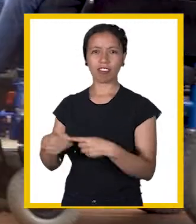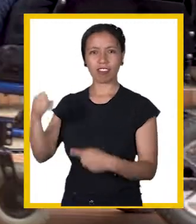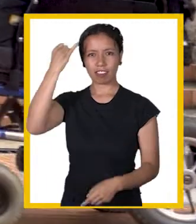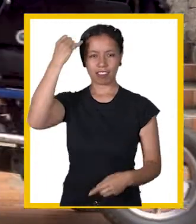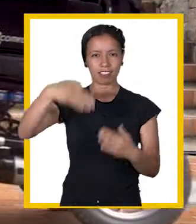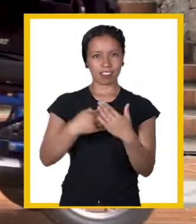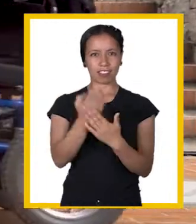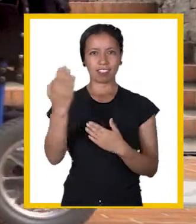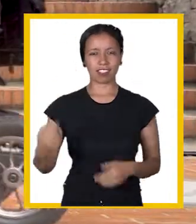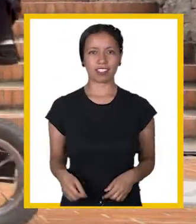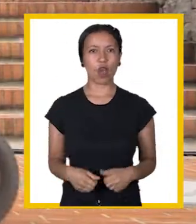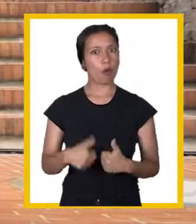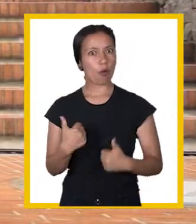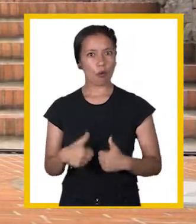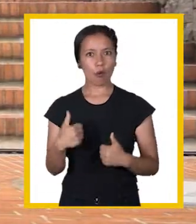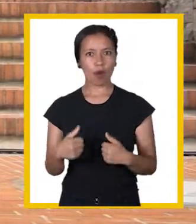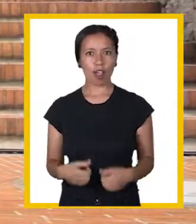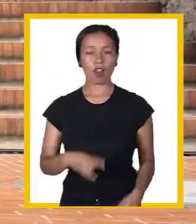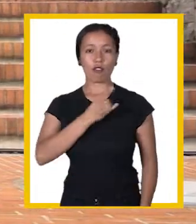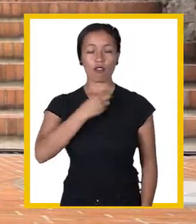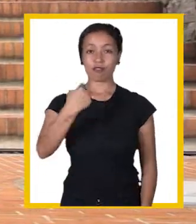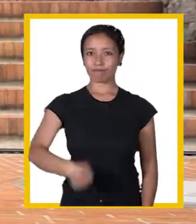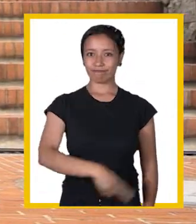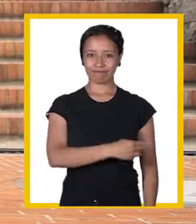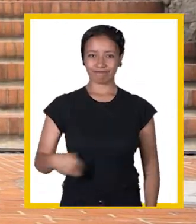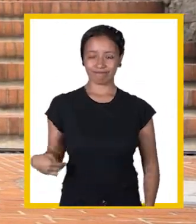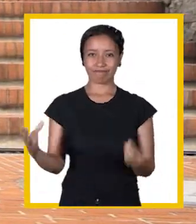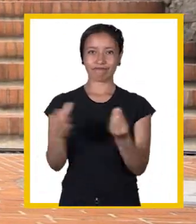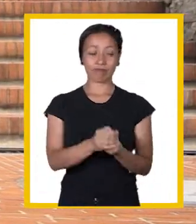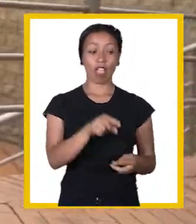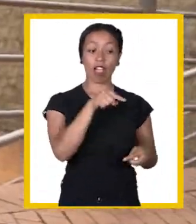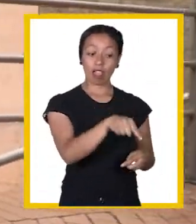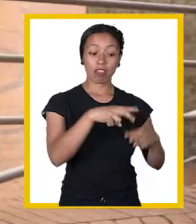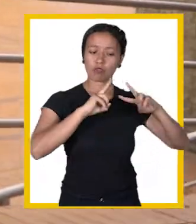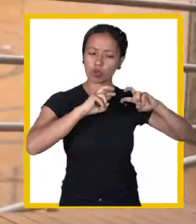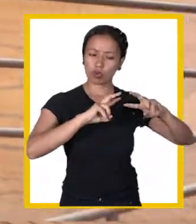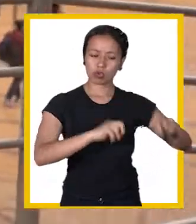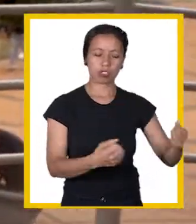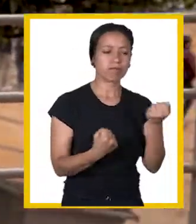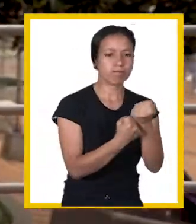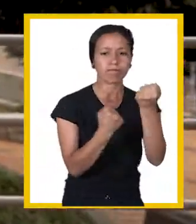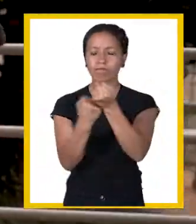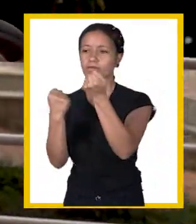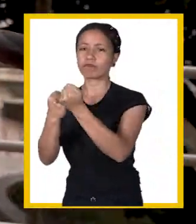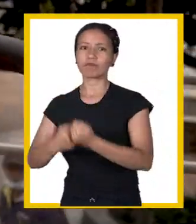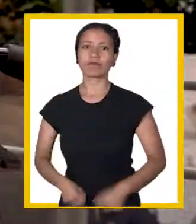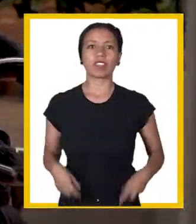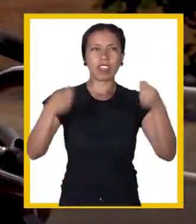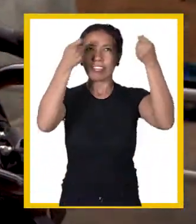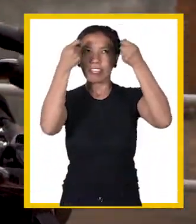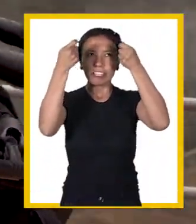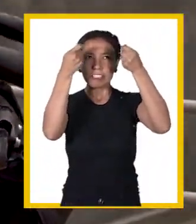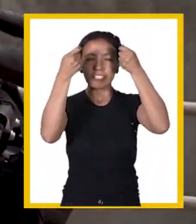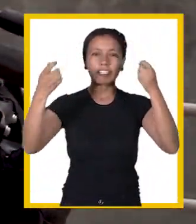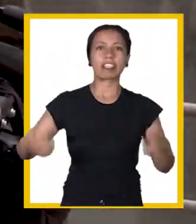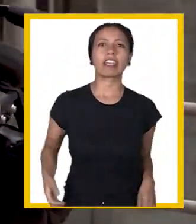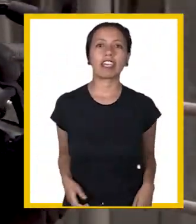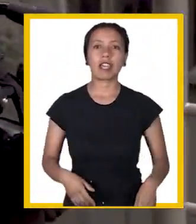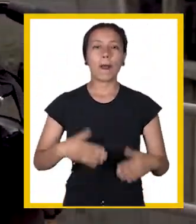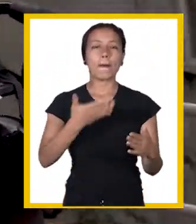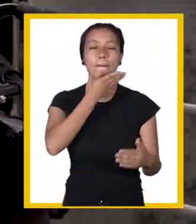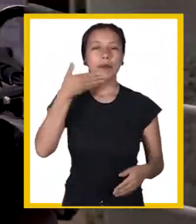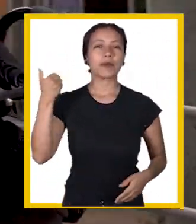iniciativas como lo es el programa Unisaya Incluyente, con el cual se buscan impulsar diferentes acciones y